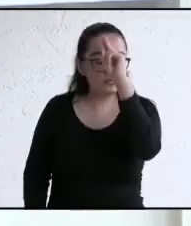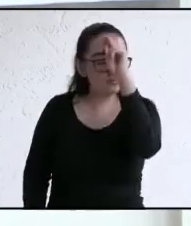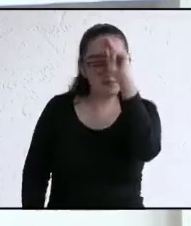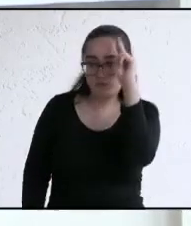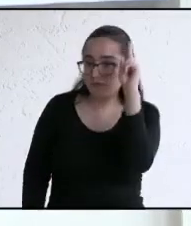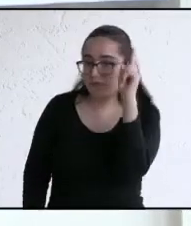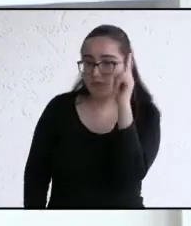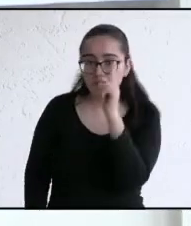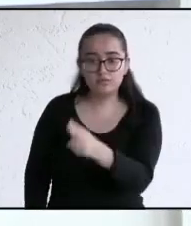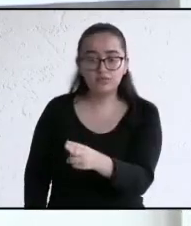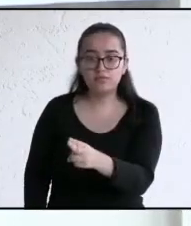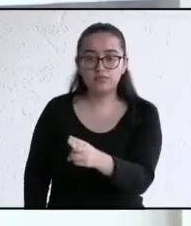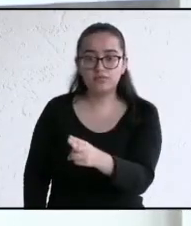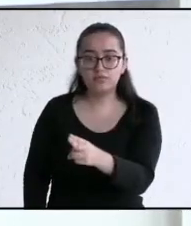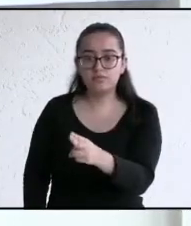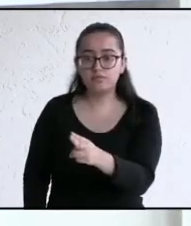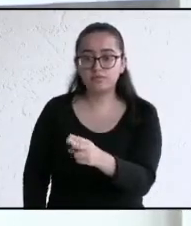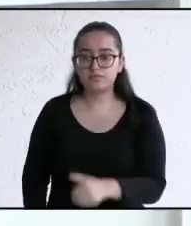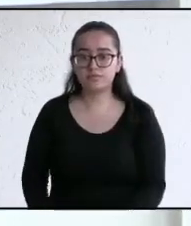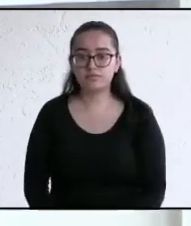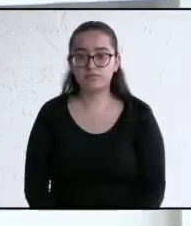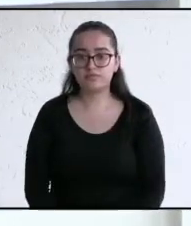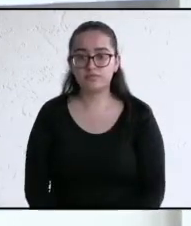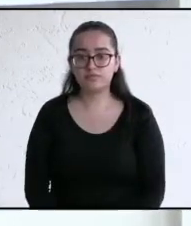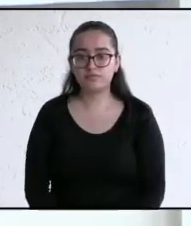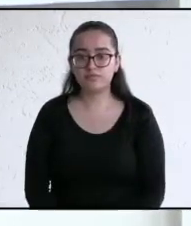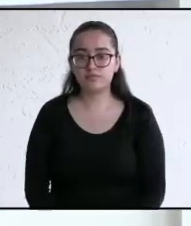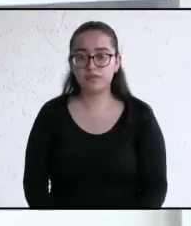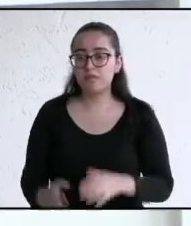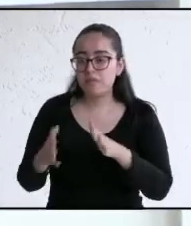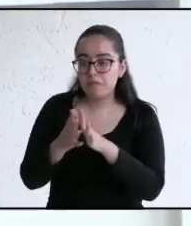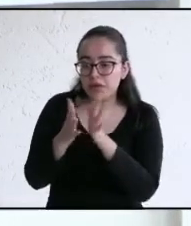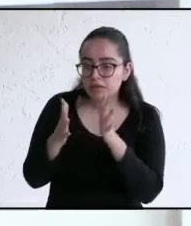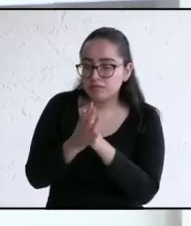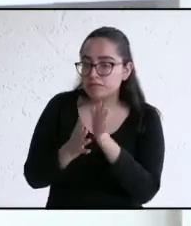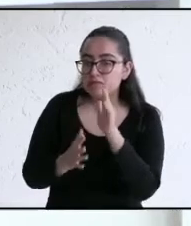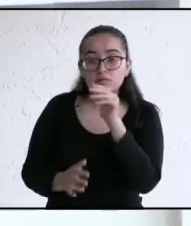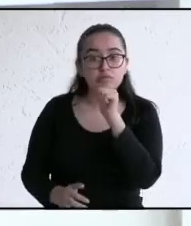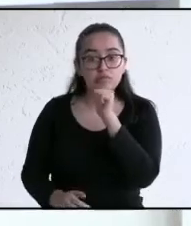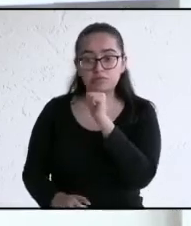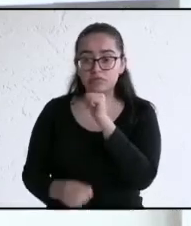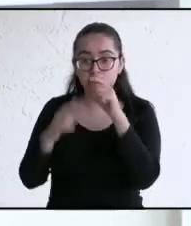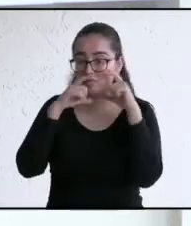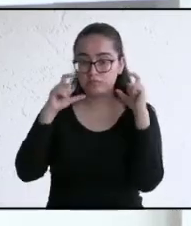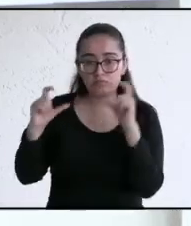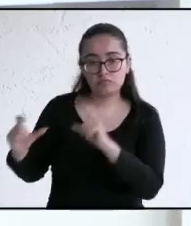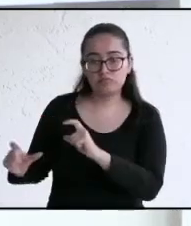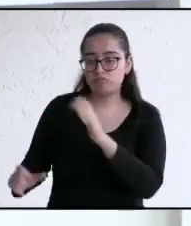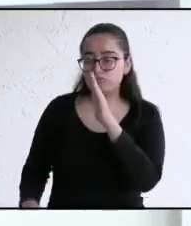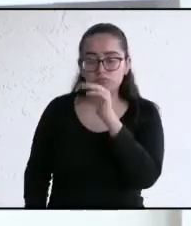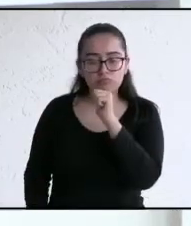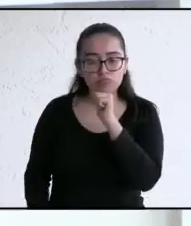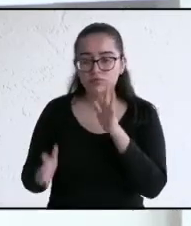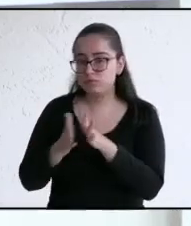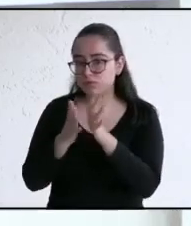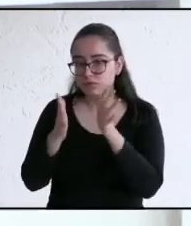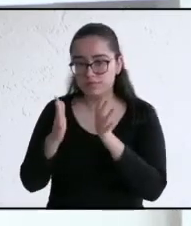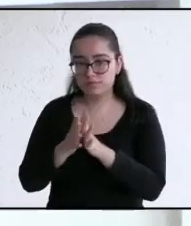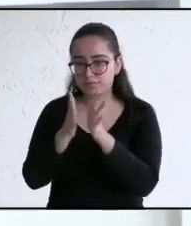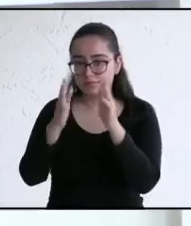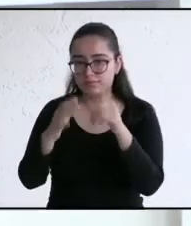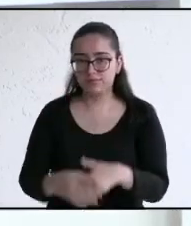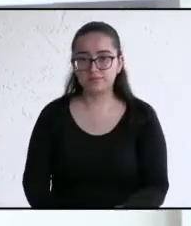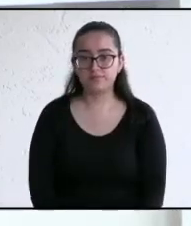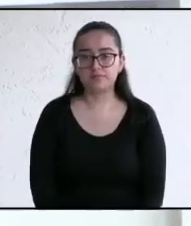y de persistir en su acción, perderá su participación en la ronda y hasta en el resto de su participación